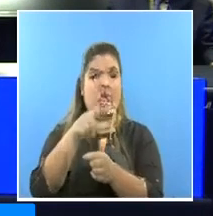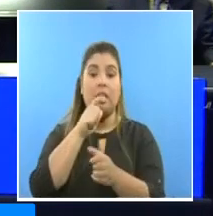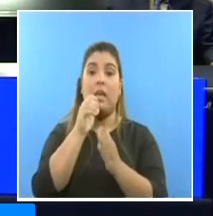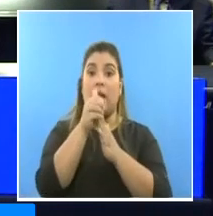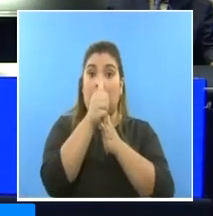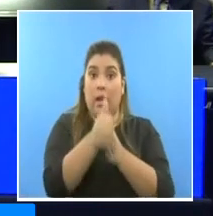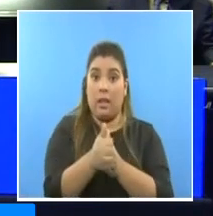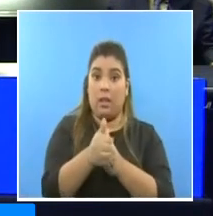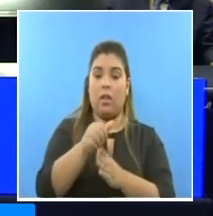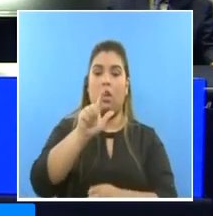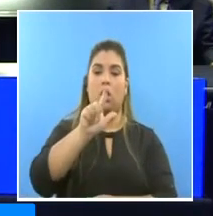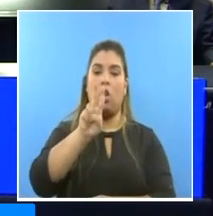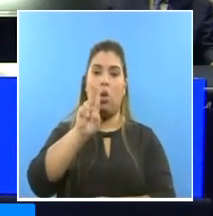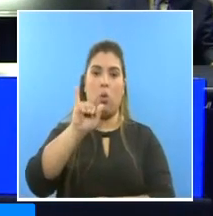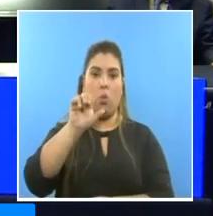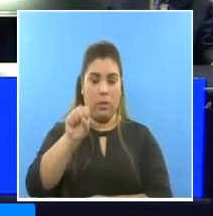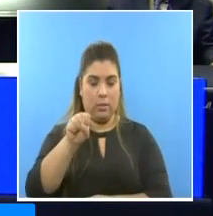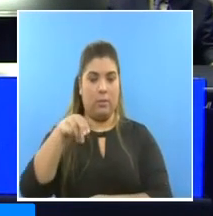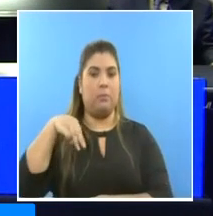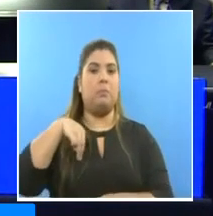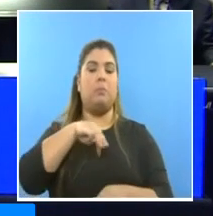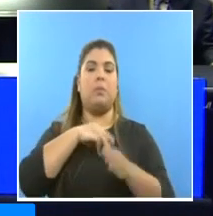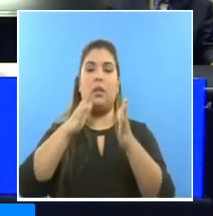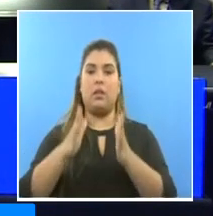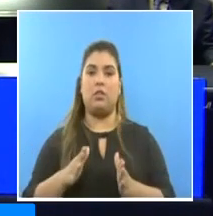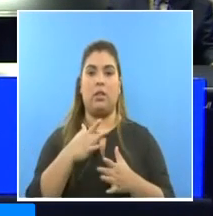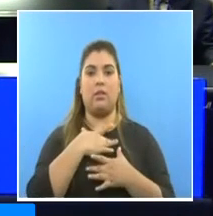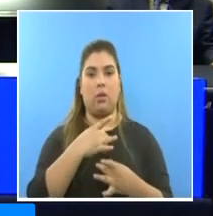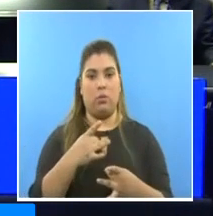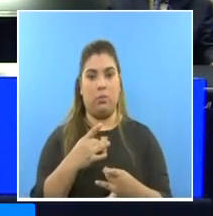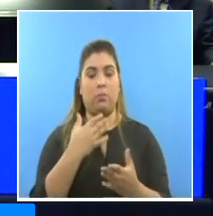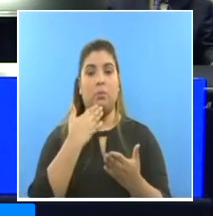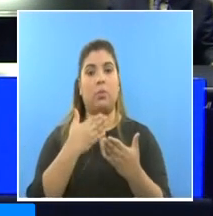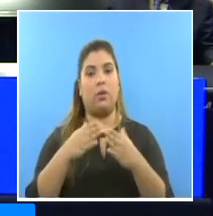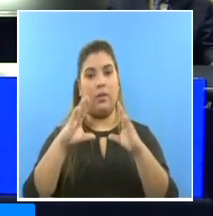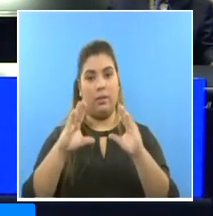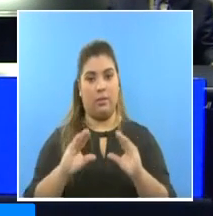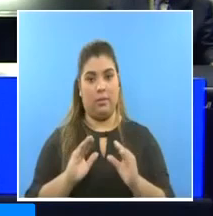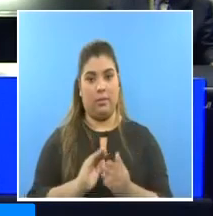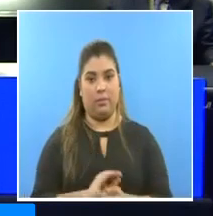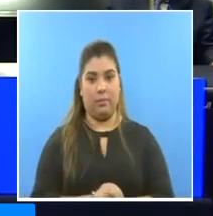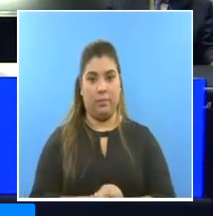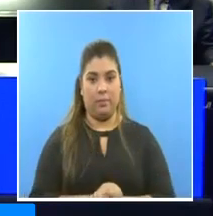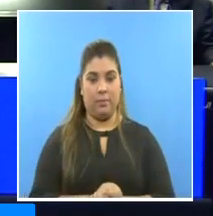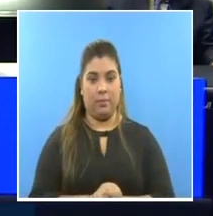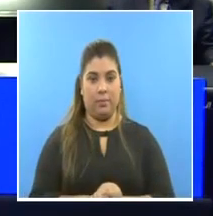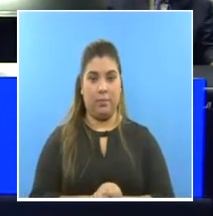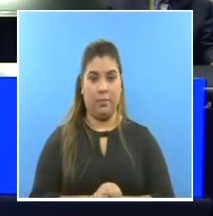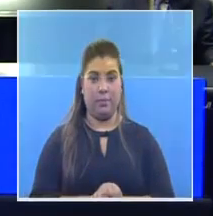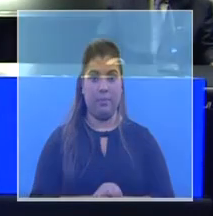el doctor luis francisco sucre ministro de salud que pasen todos muy buenas noches